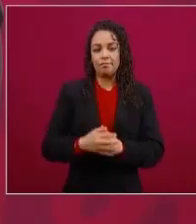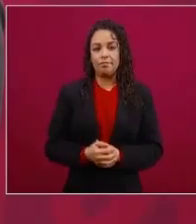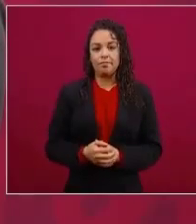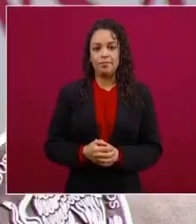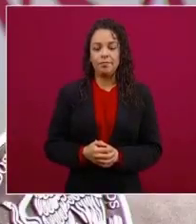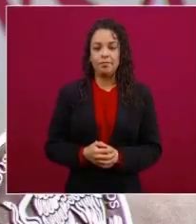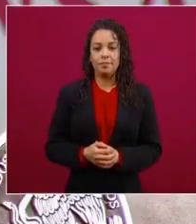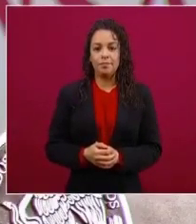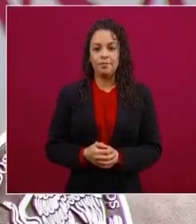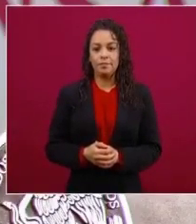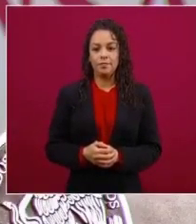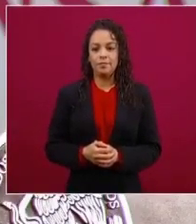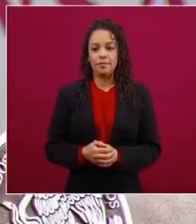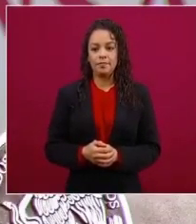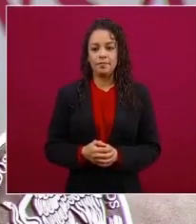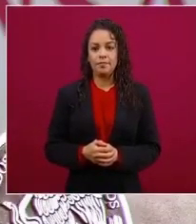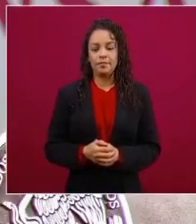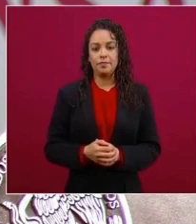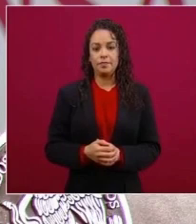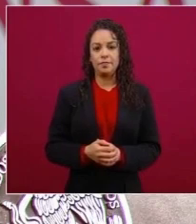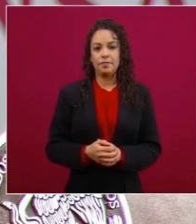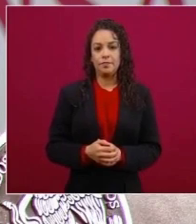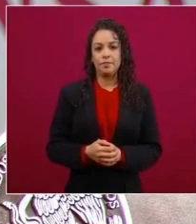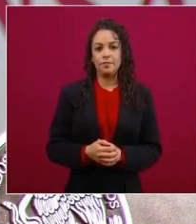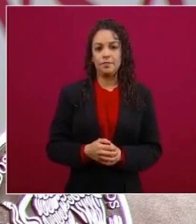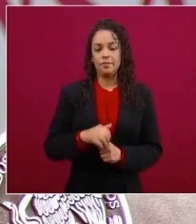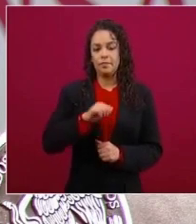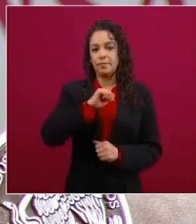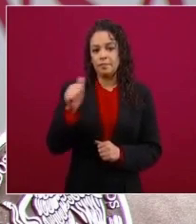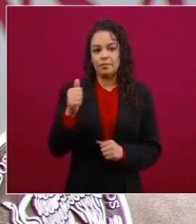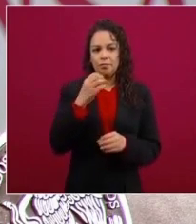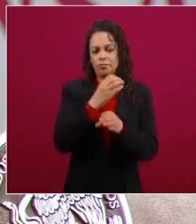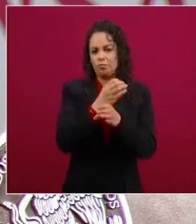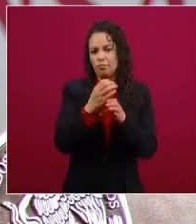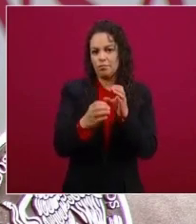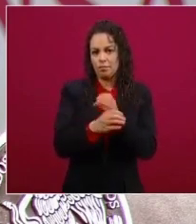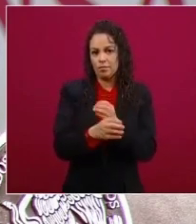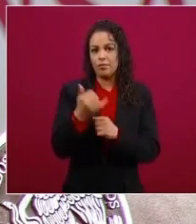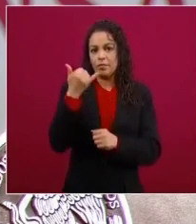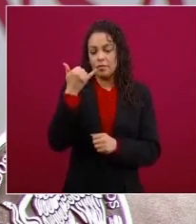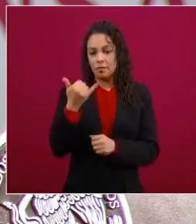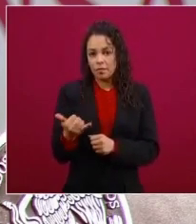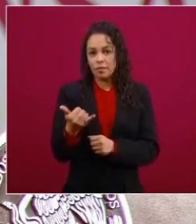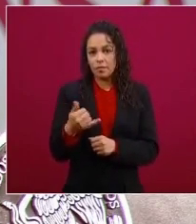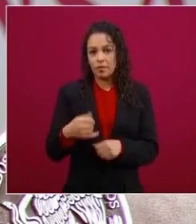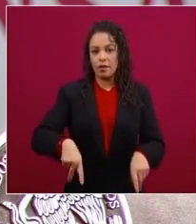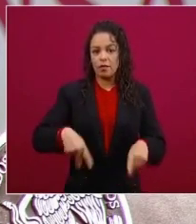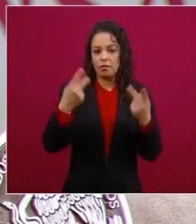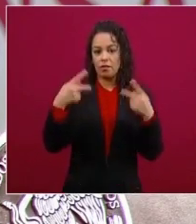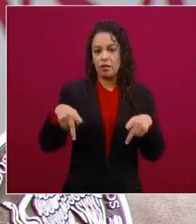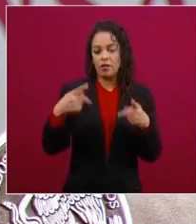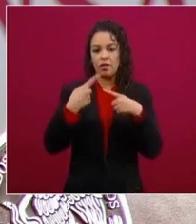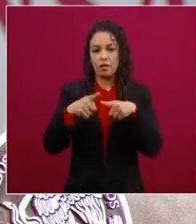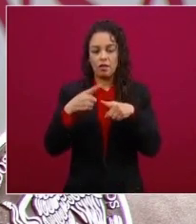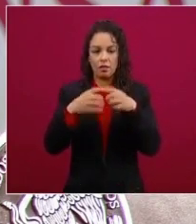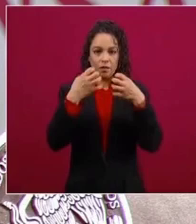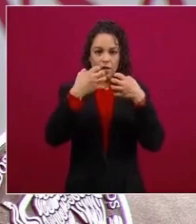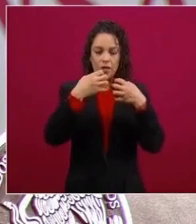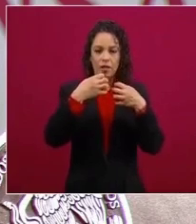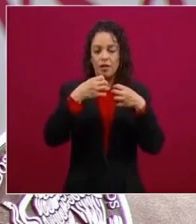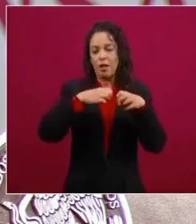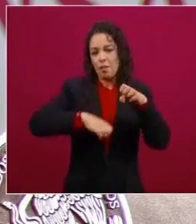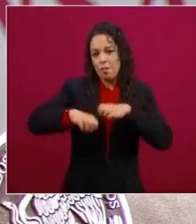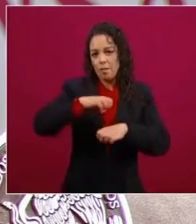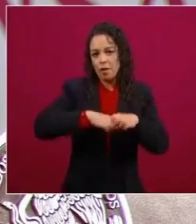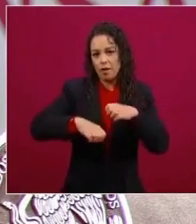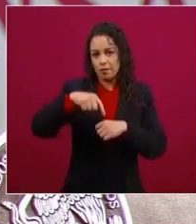Rivapalacio, al mismo López Dóriga, a Pascán Beltrán del Río, que le tocó ahora un sabanazo, también como director de Excélsio. Tengo que